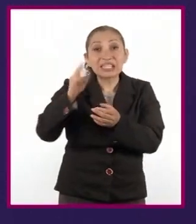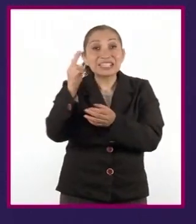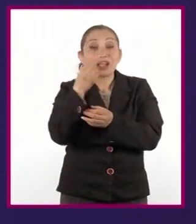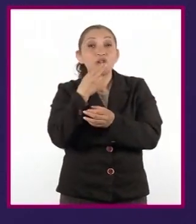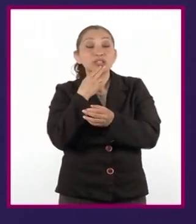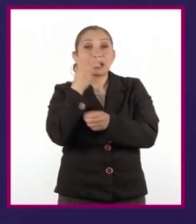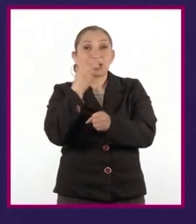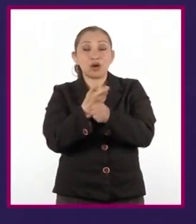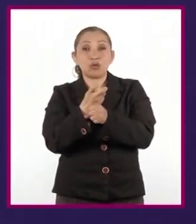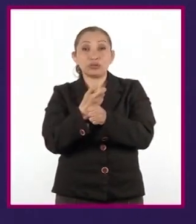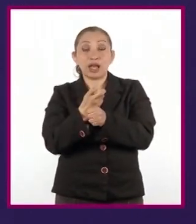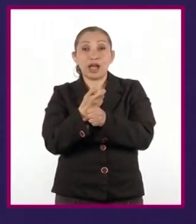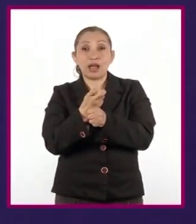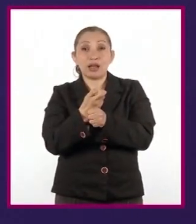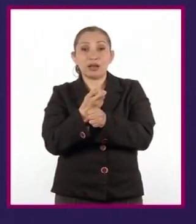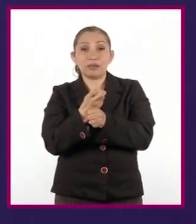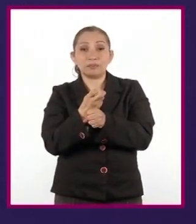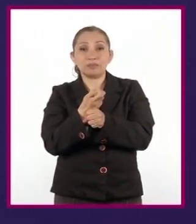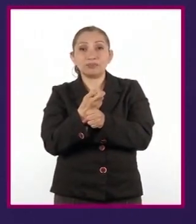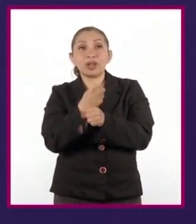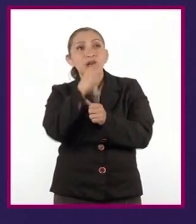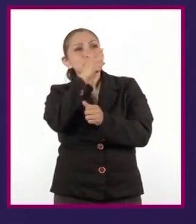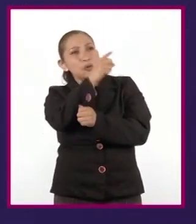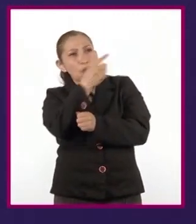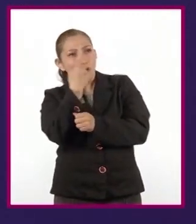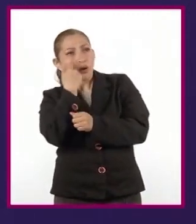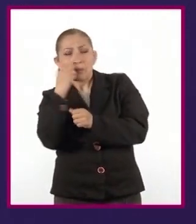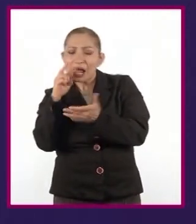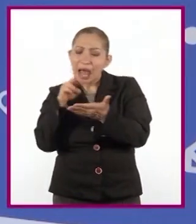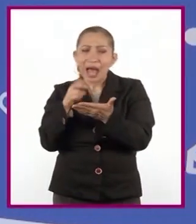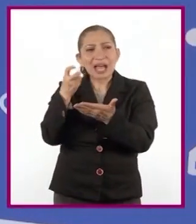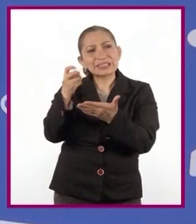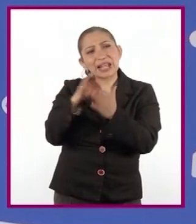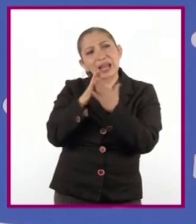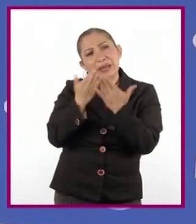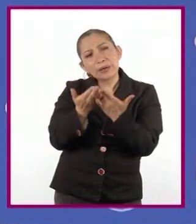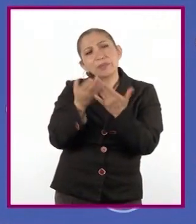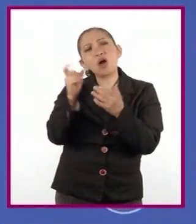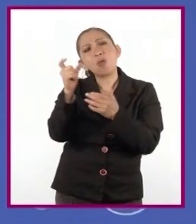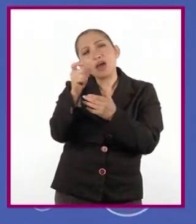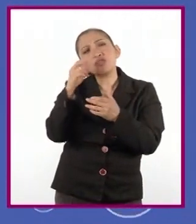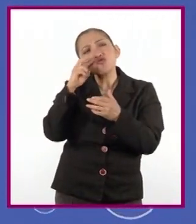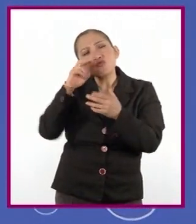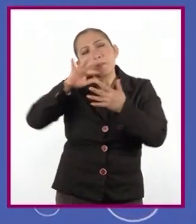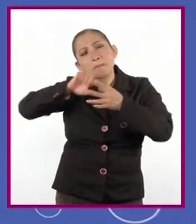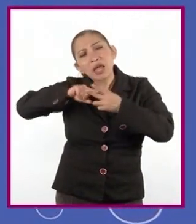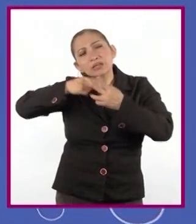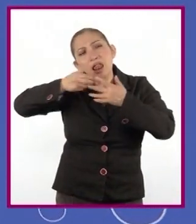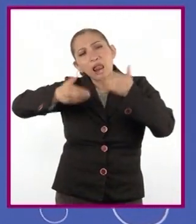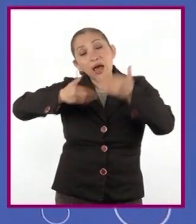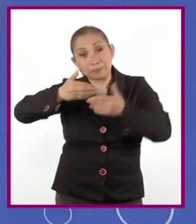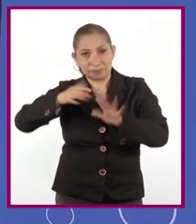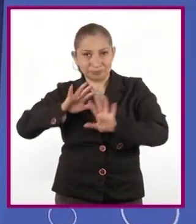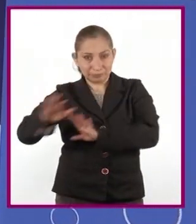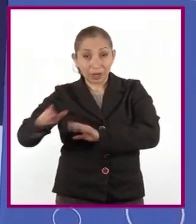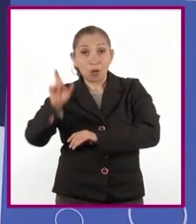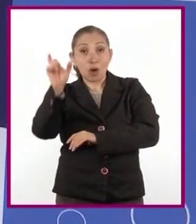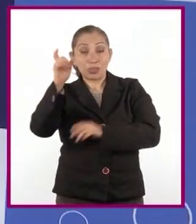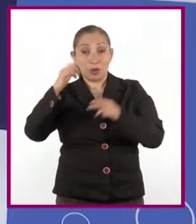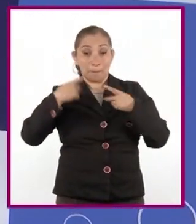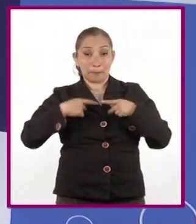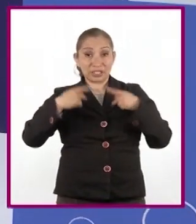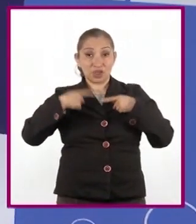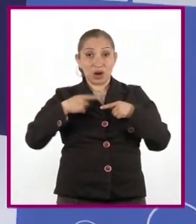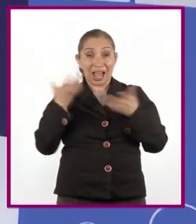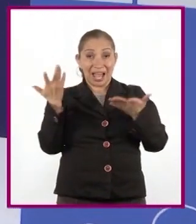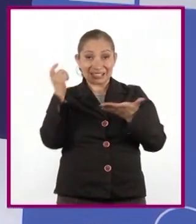la segunda persona gramatical, tú. Cuando el prologuista tiene la intención de explicar la obra literaria,